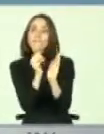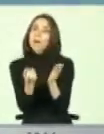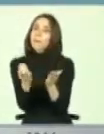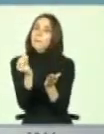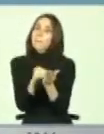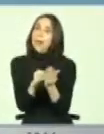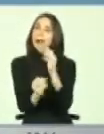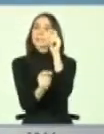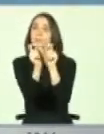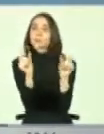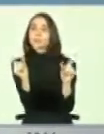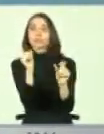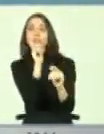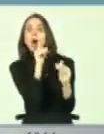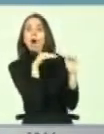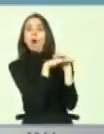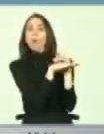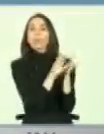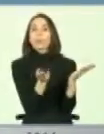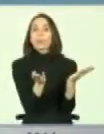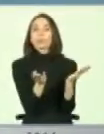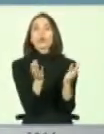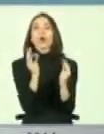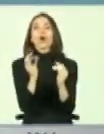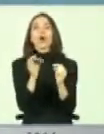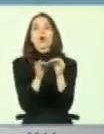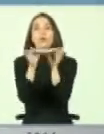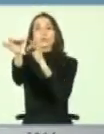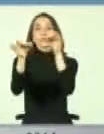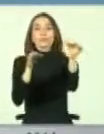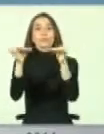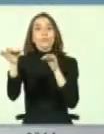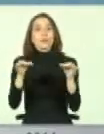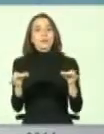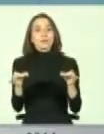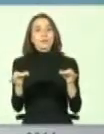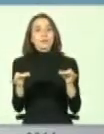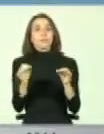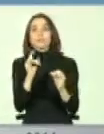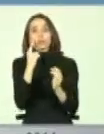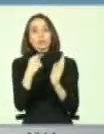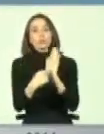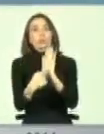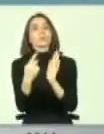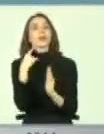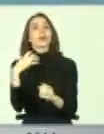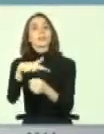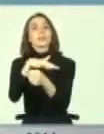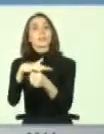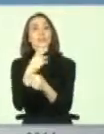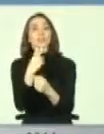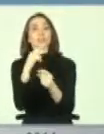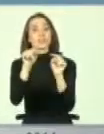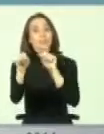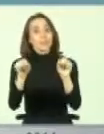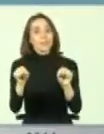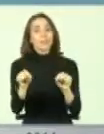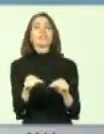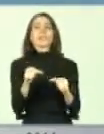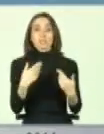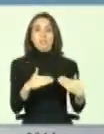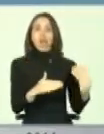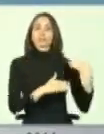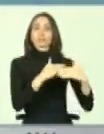más casos o situaciones donde no estén concentradas las grandes burbes. Pero lo otro que quiero señalar, que si bien nosotros hemos avanzado en la